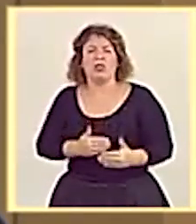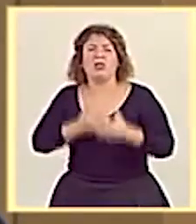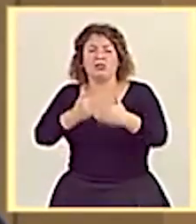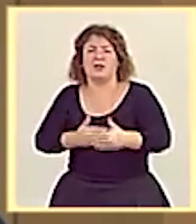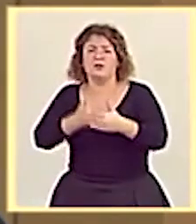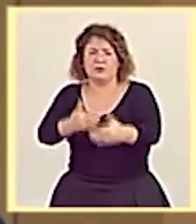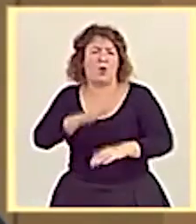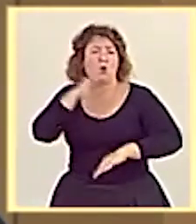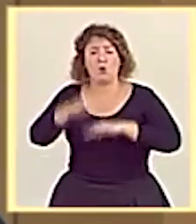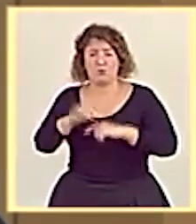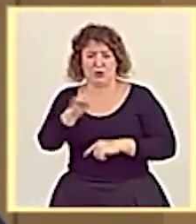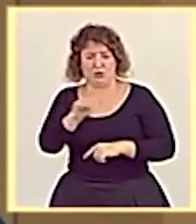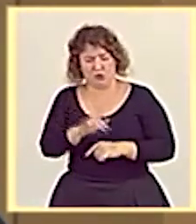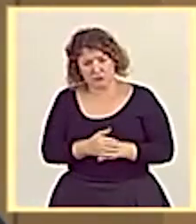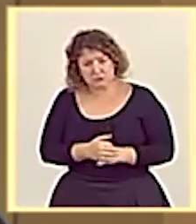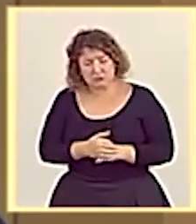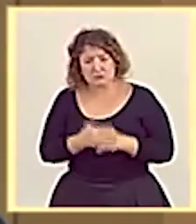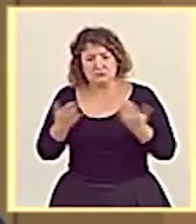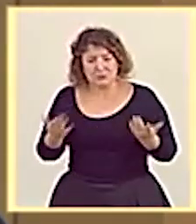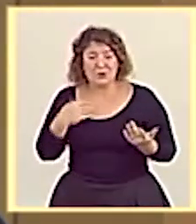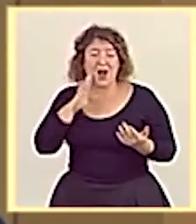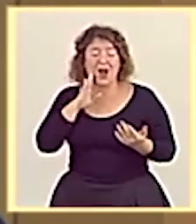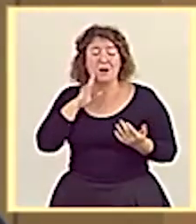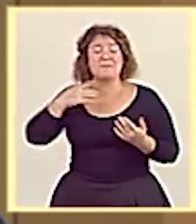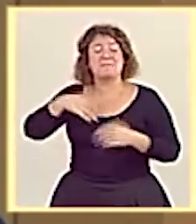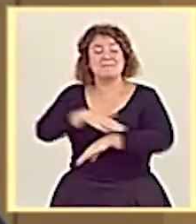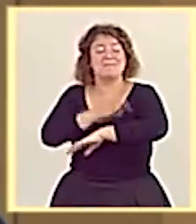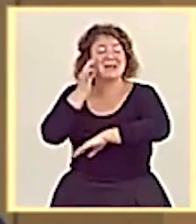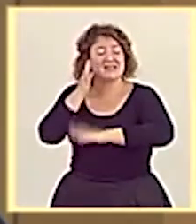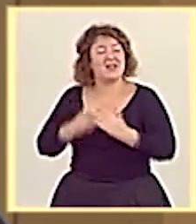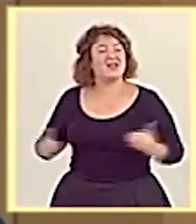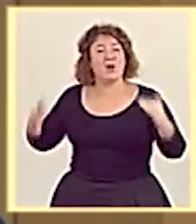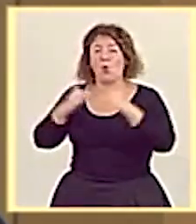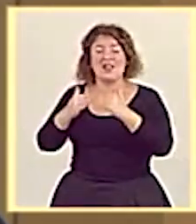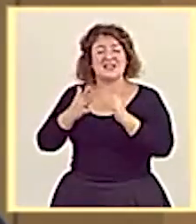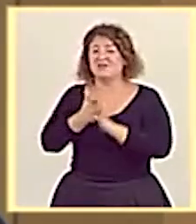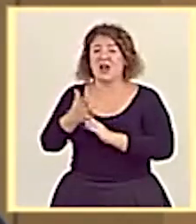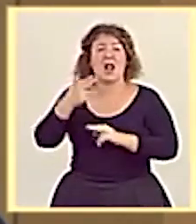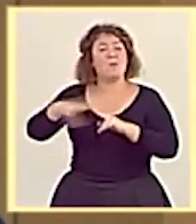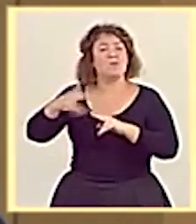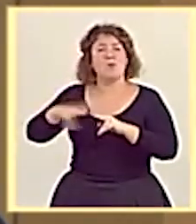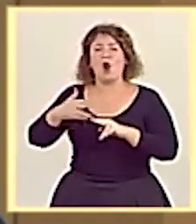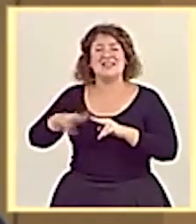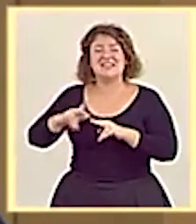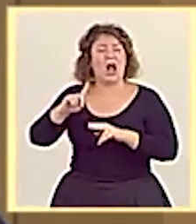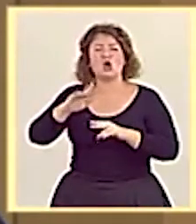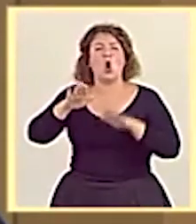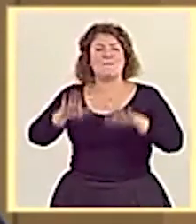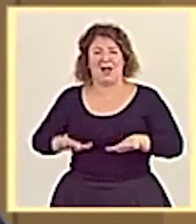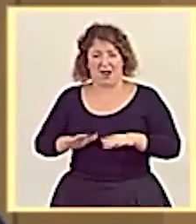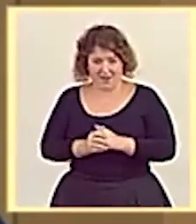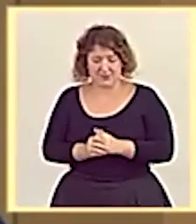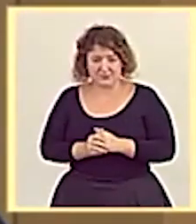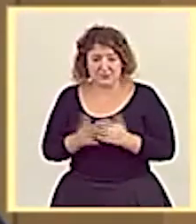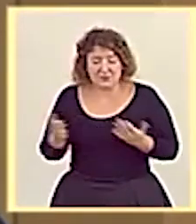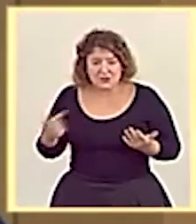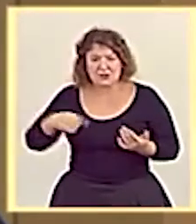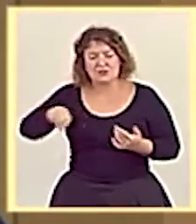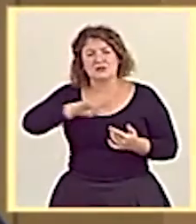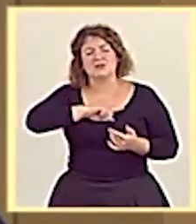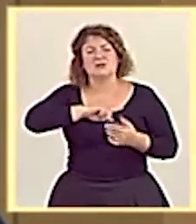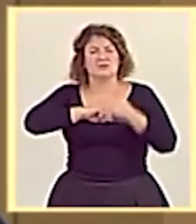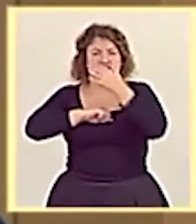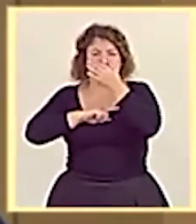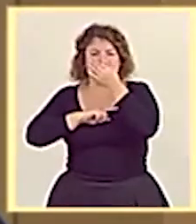Porque, como decía la ministra de Igualdad, la política no para. Desde Gueroabay mantenemos nuestra apuesta estratégica por